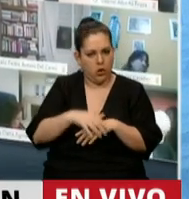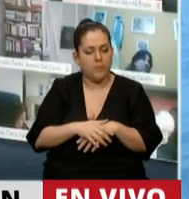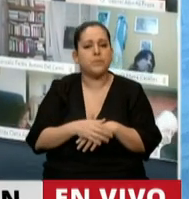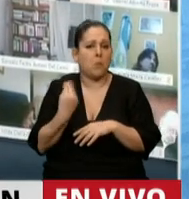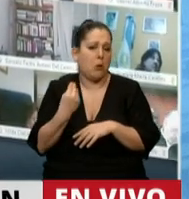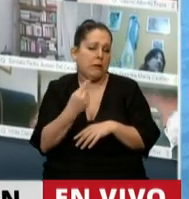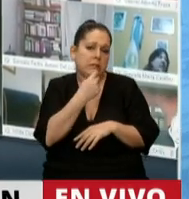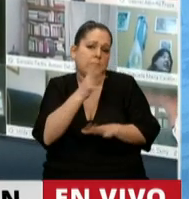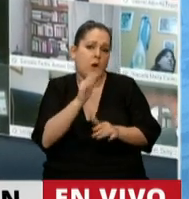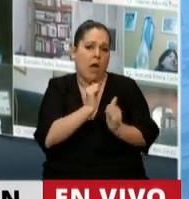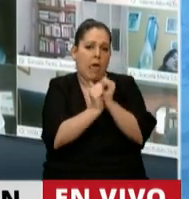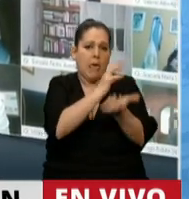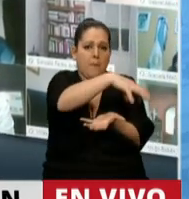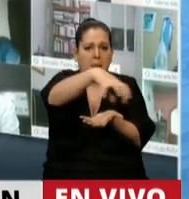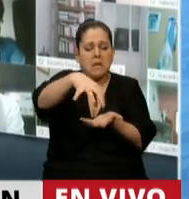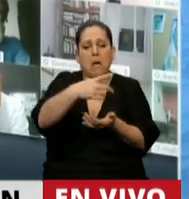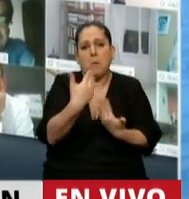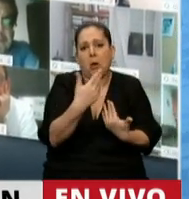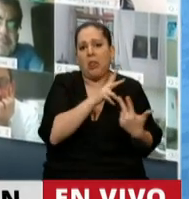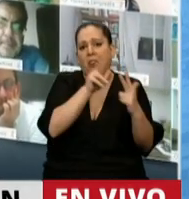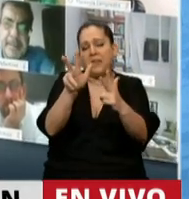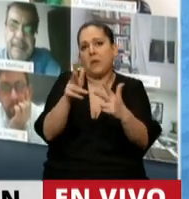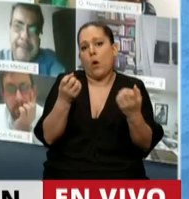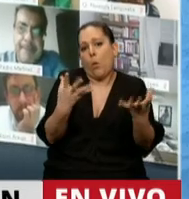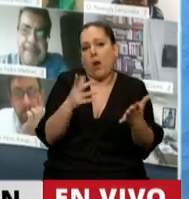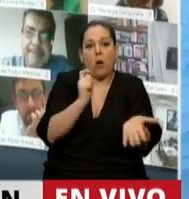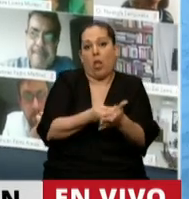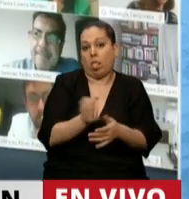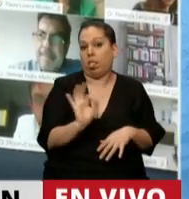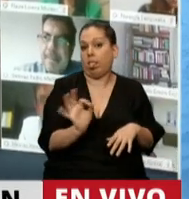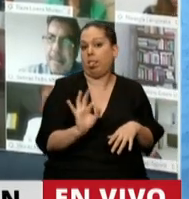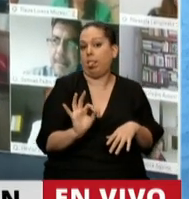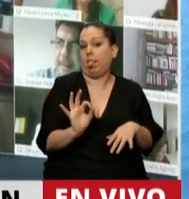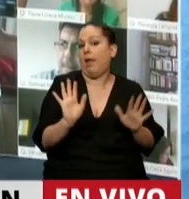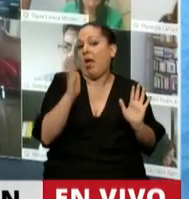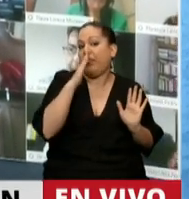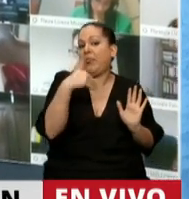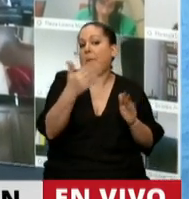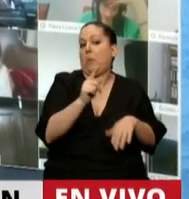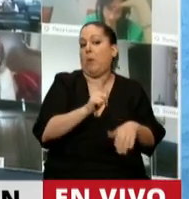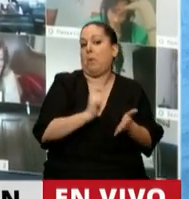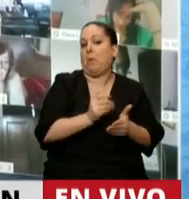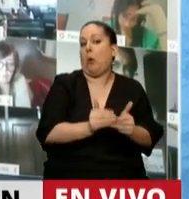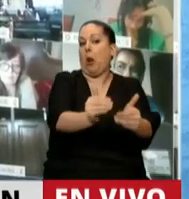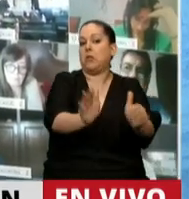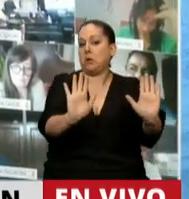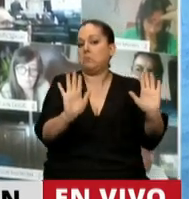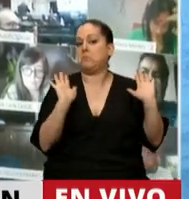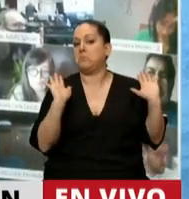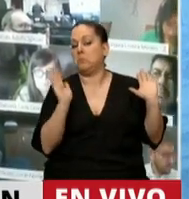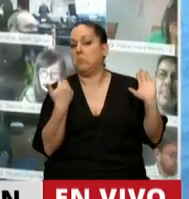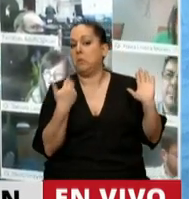empresas en estas posiciones pueden decir, bueno, está bien, no pago, total después va a haber una moratoria y allí